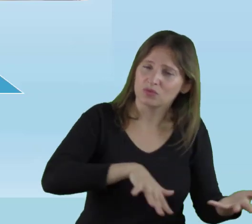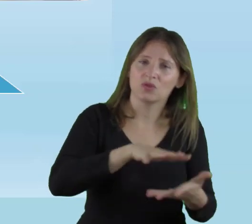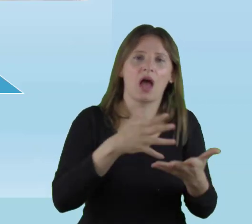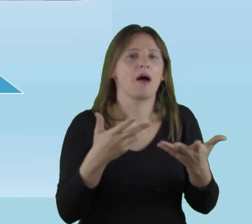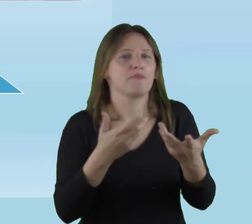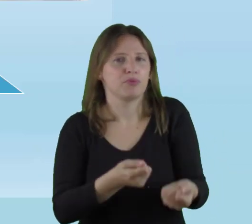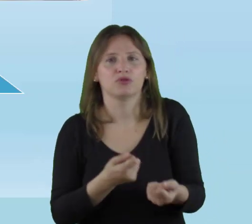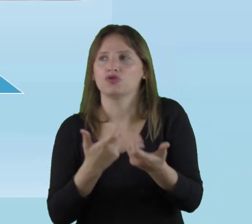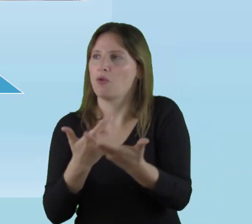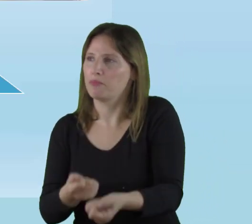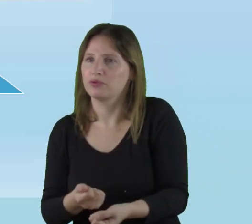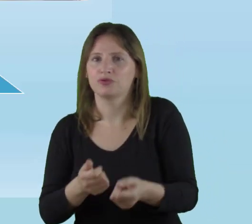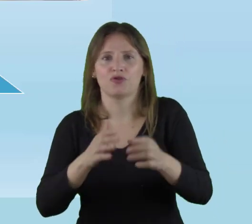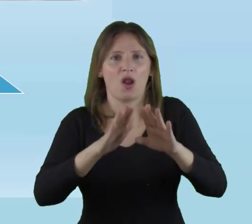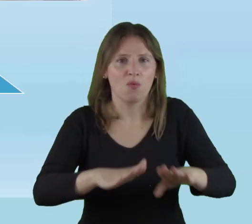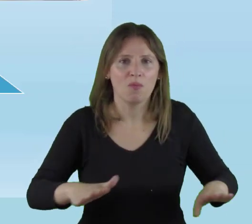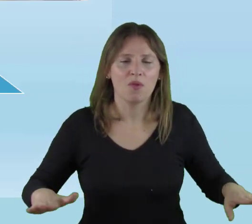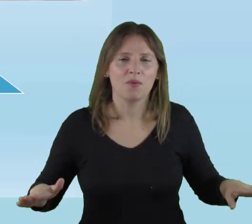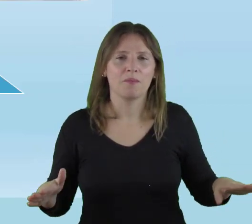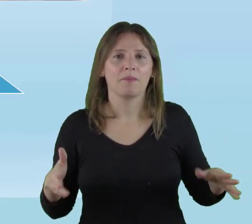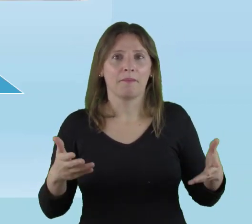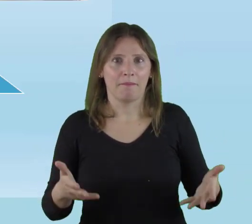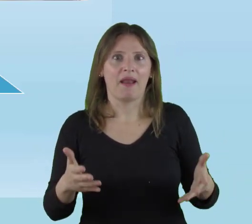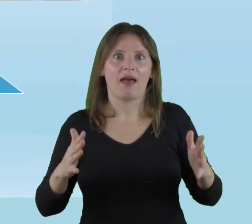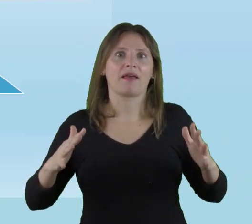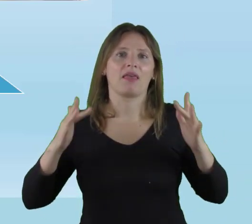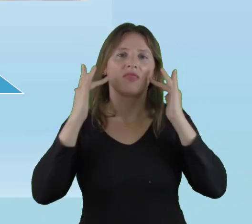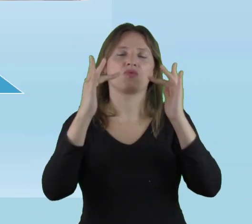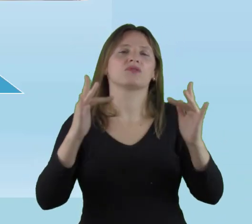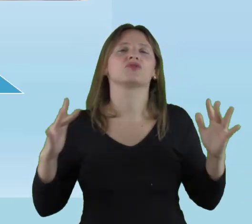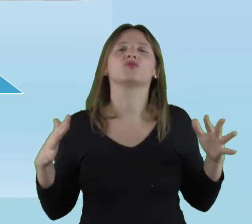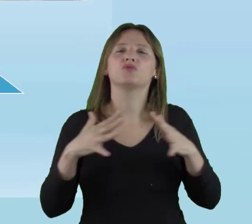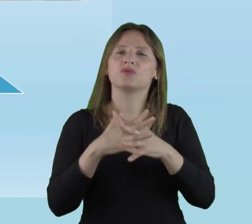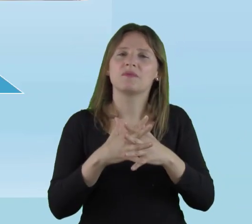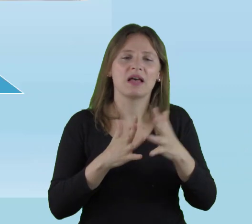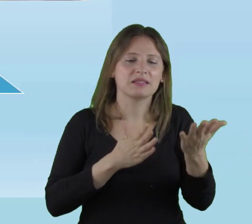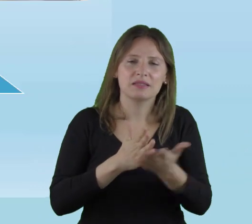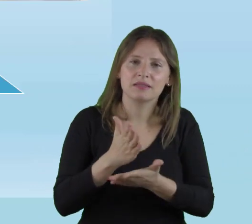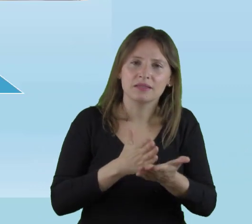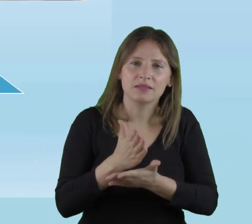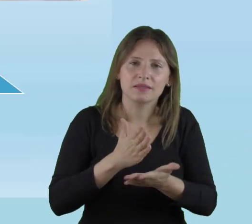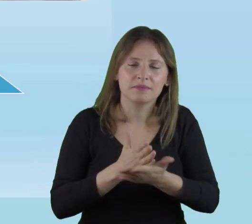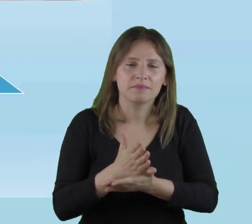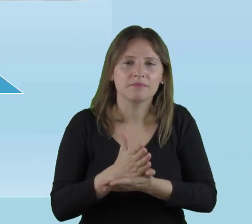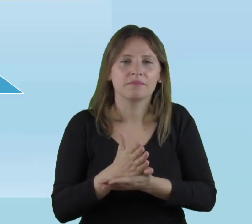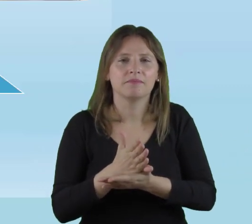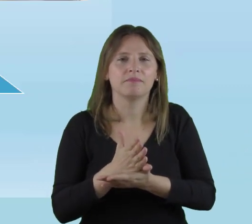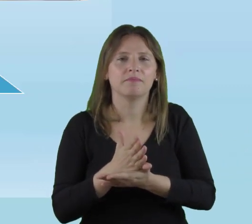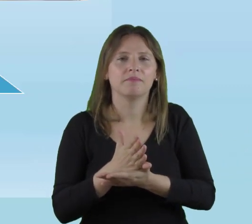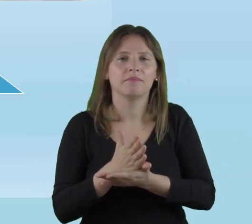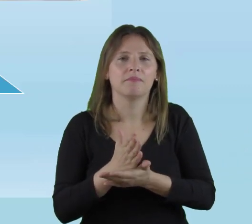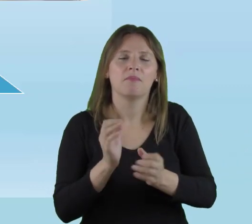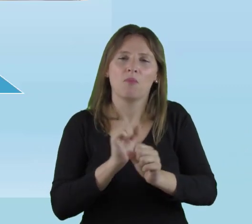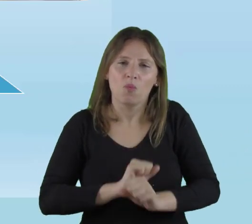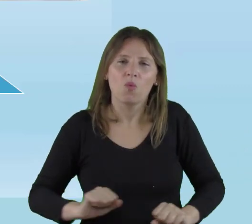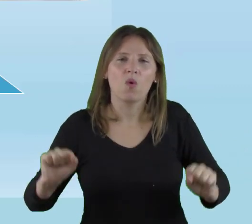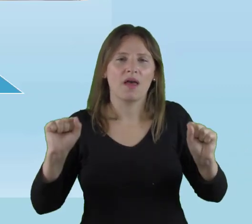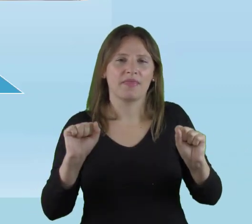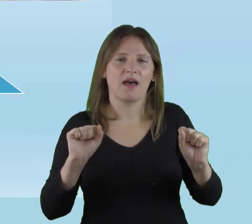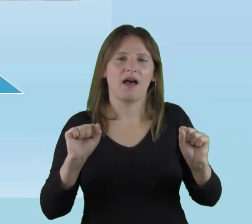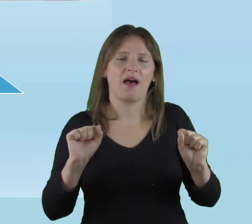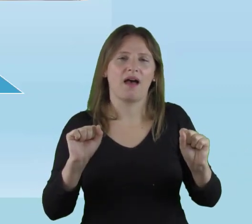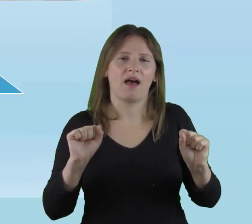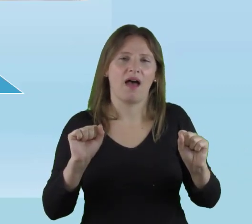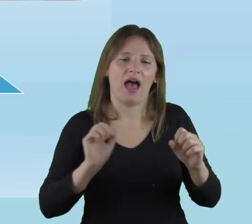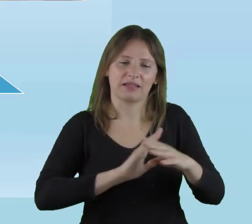así vamos garantizando que la educación inclusiva cada vez sea